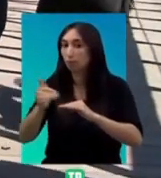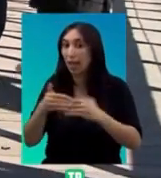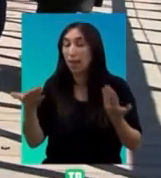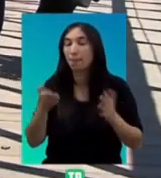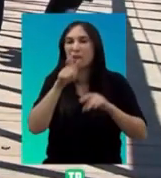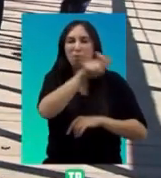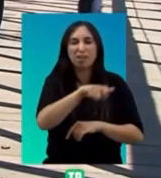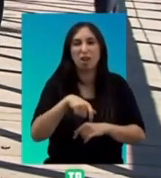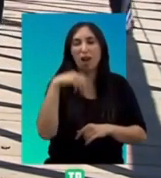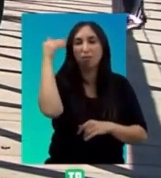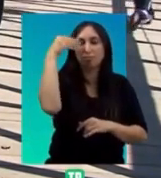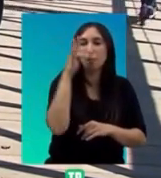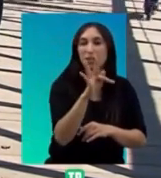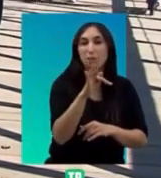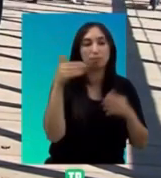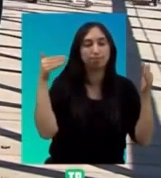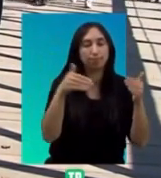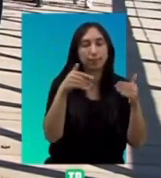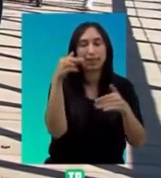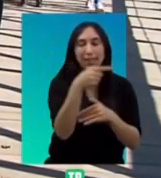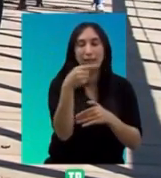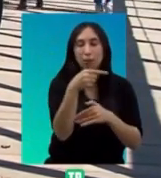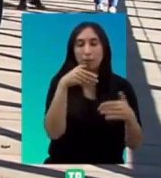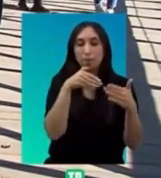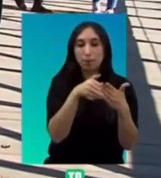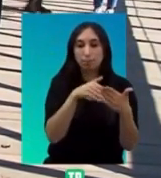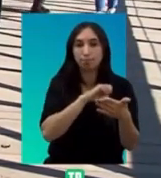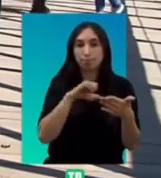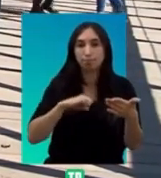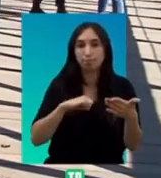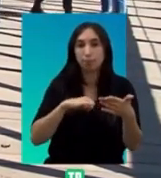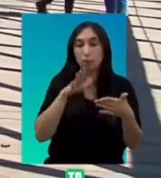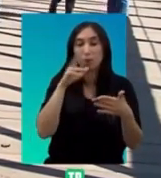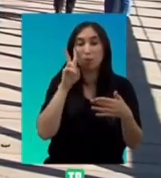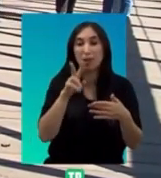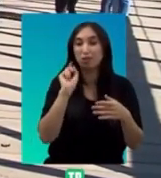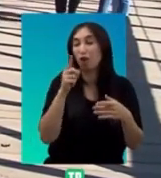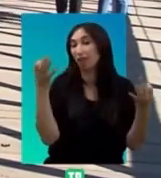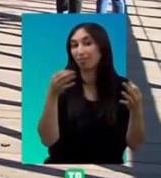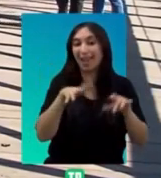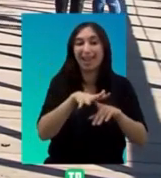...sin embargo el pesimista se centra en lo negativo... ...y se frena a sí mismo instalándose en una realidad a medias...